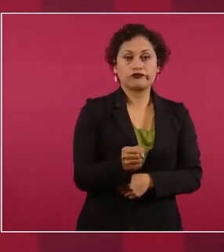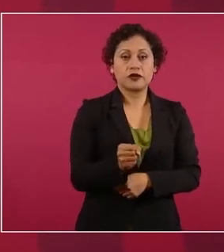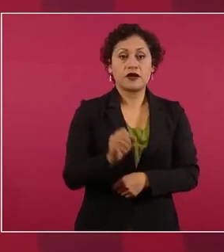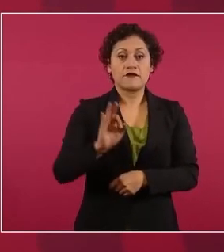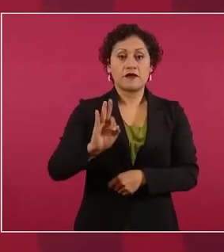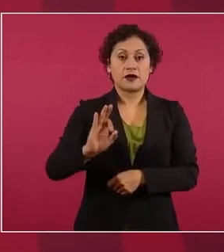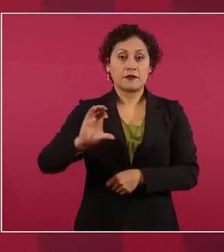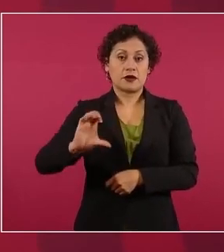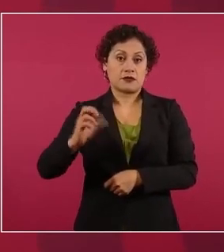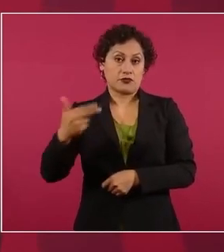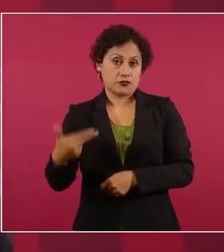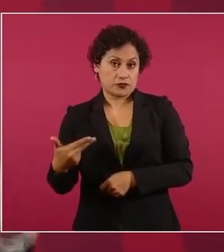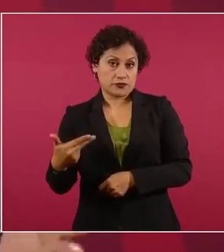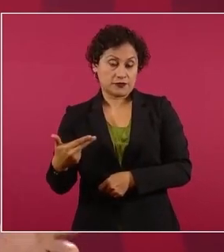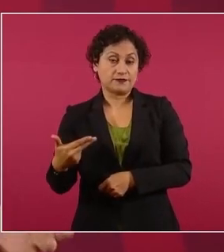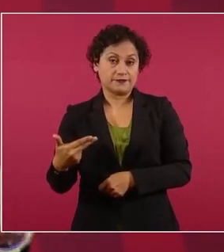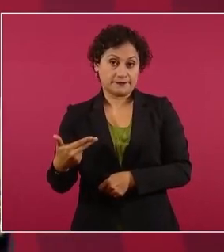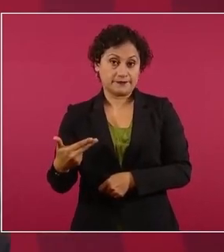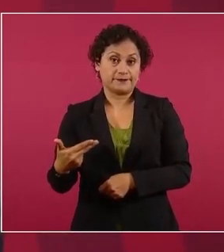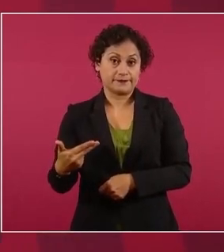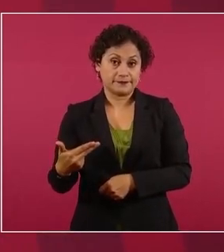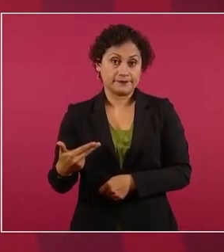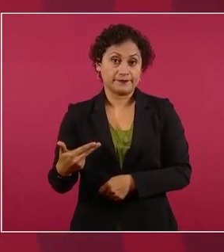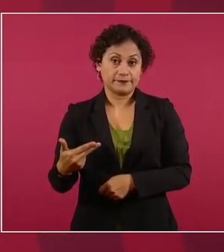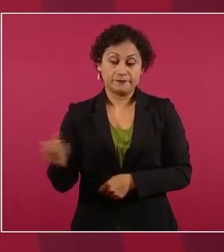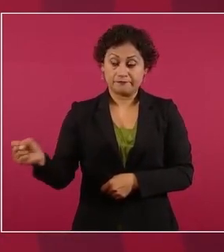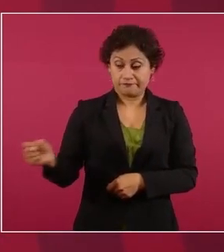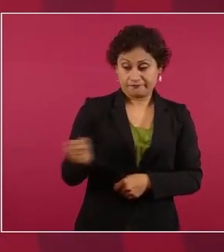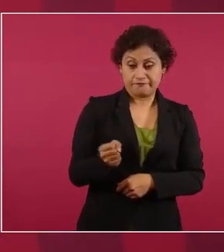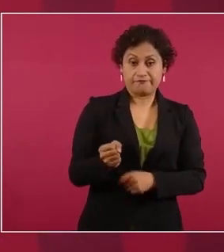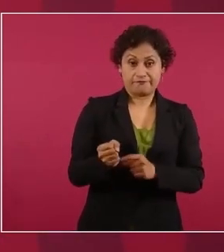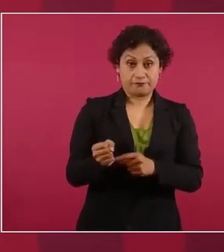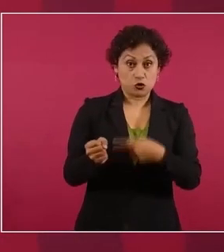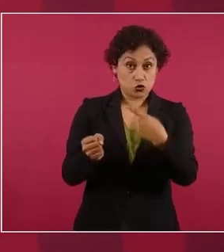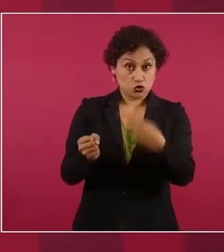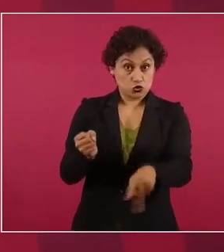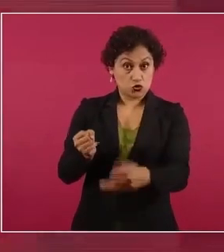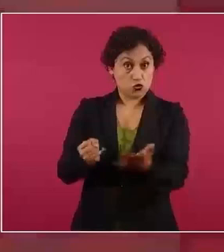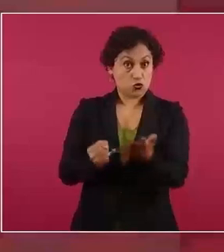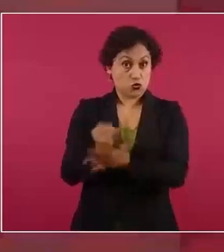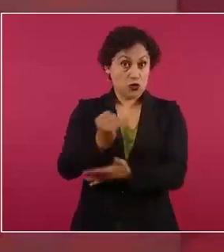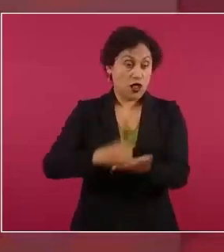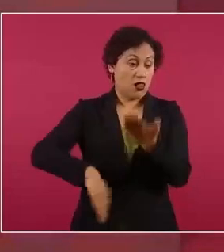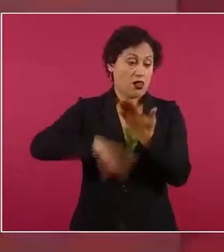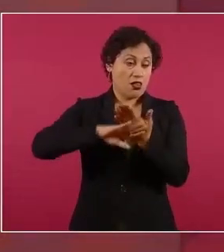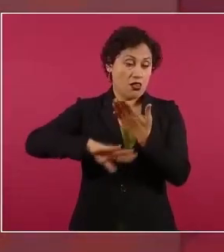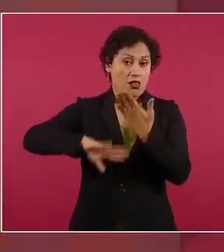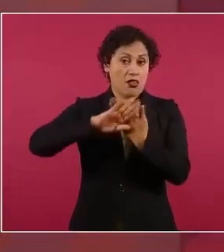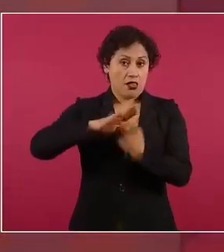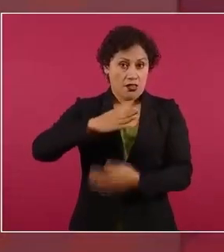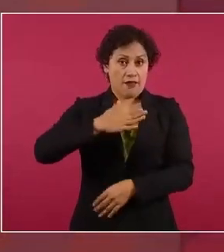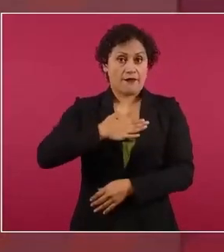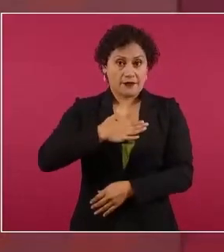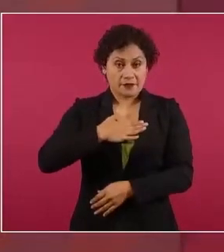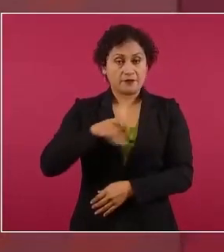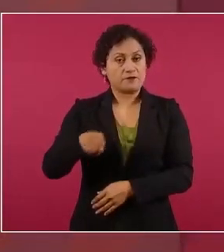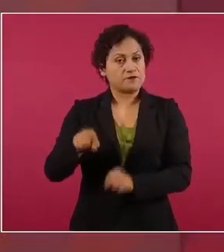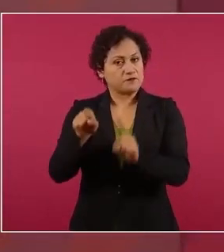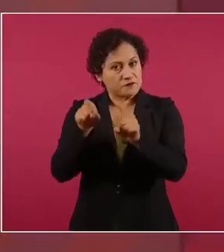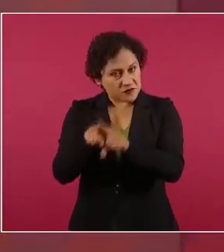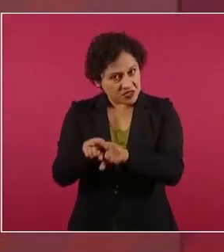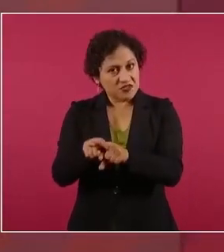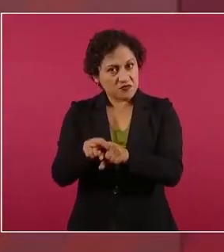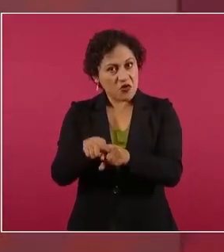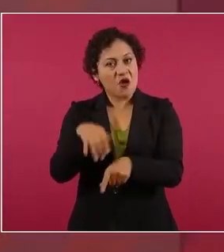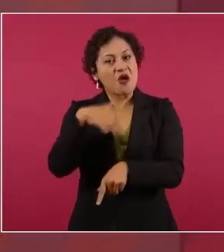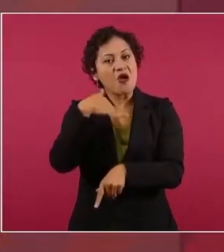con esa guerra sucia y desde luego con el fraude porque eso no les alcanzó